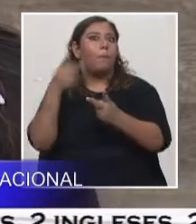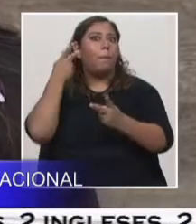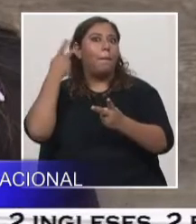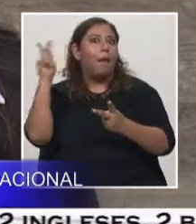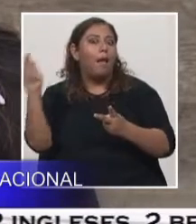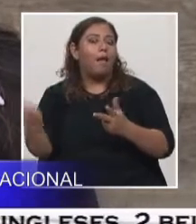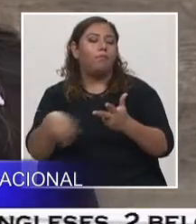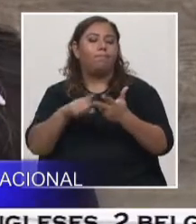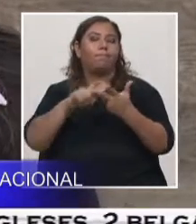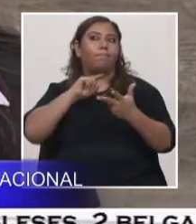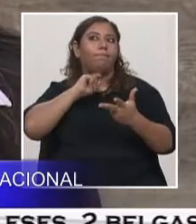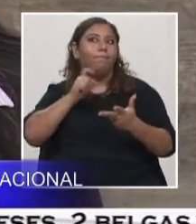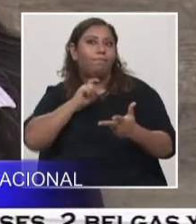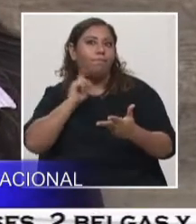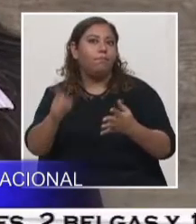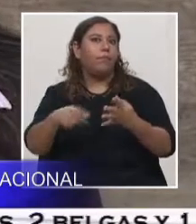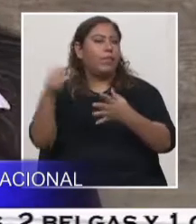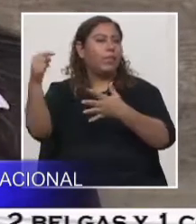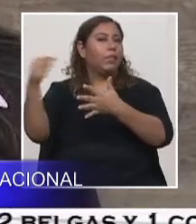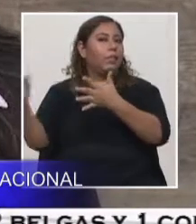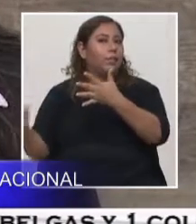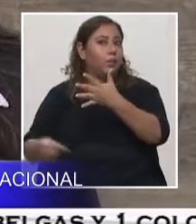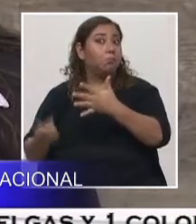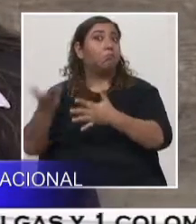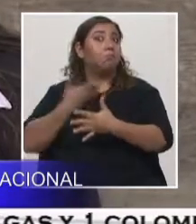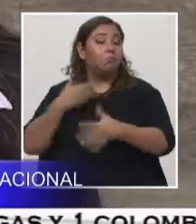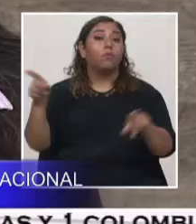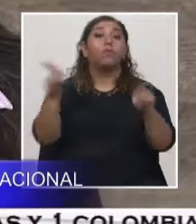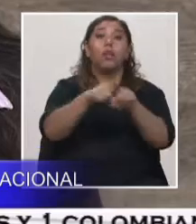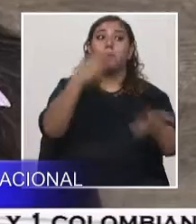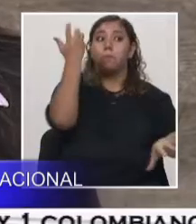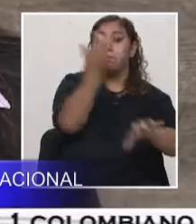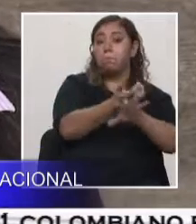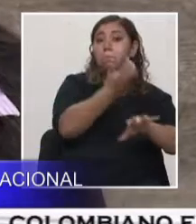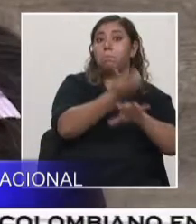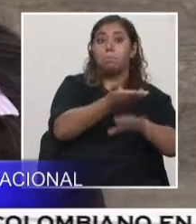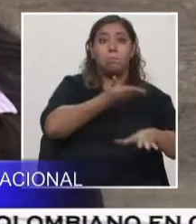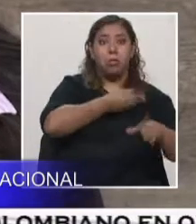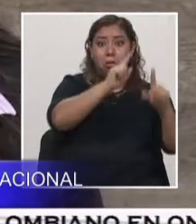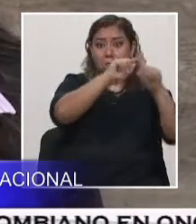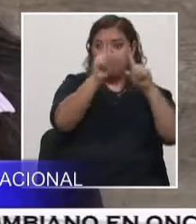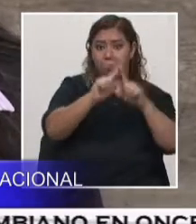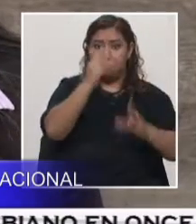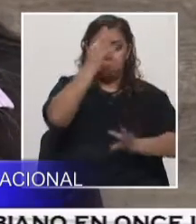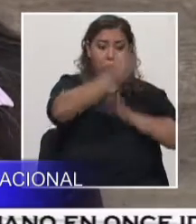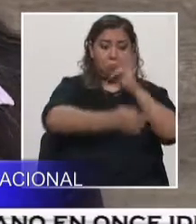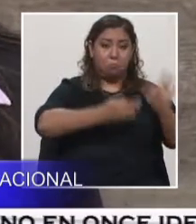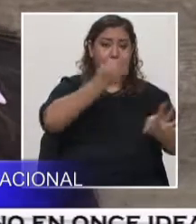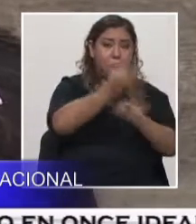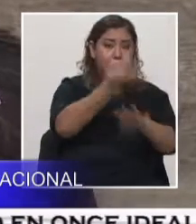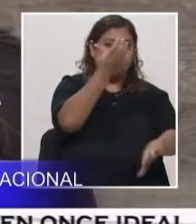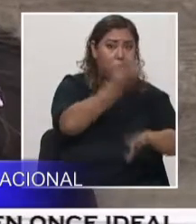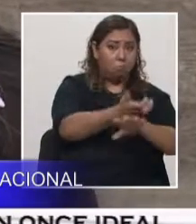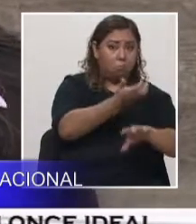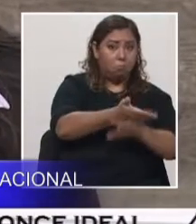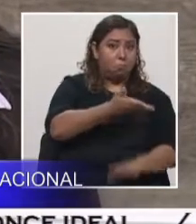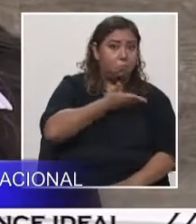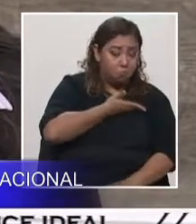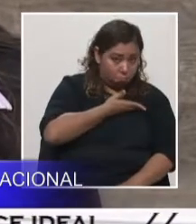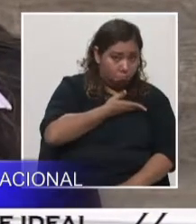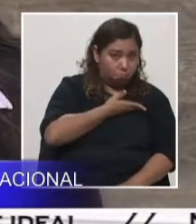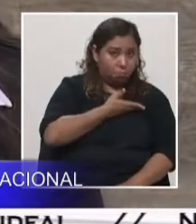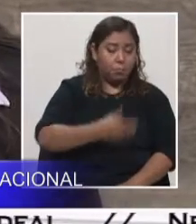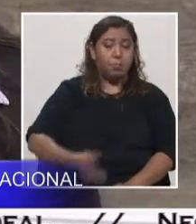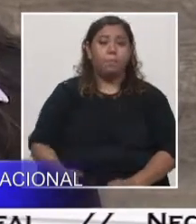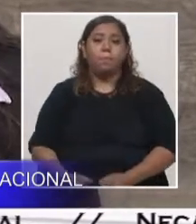formar. Y quitarnos esos tabús y esas malas prácticas dentro de lo que es este rubro y hacerlo de la manera